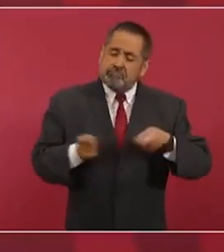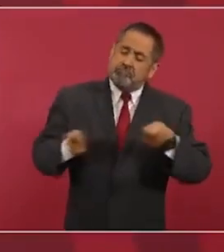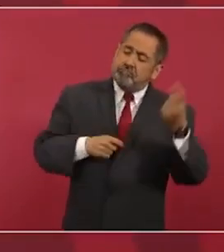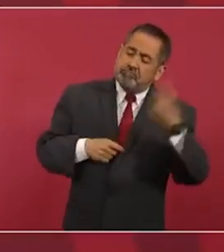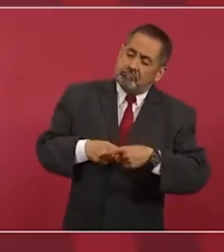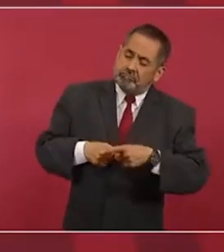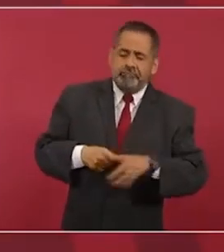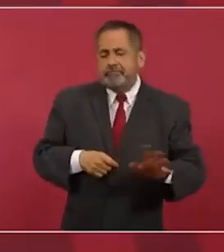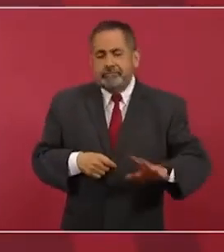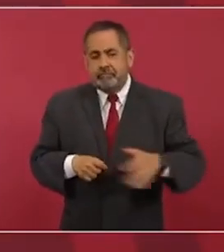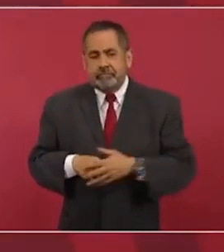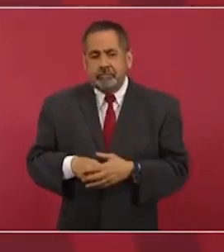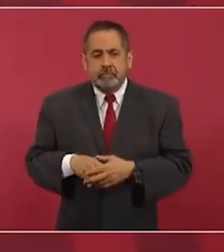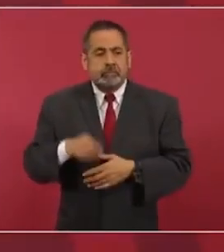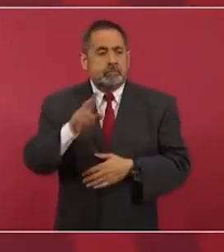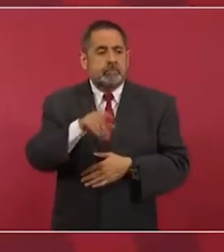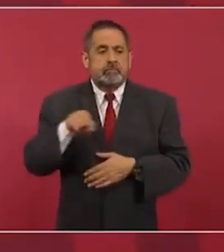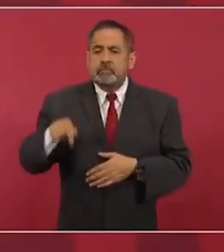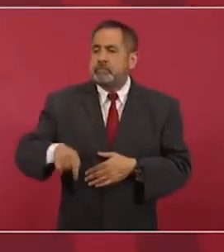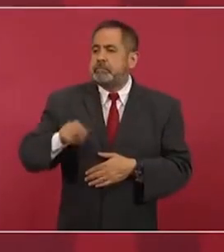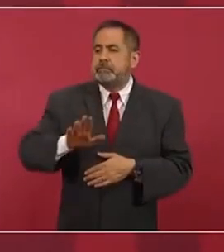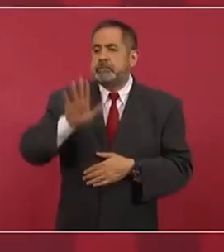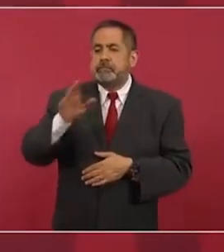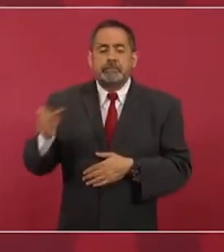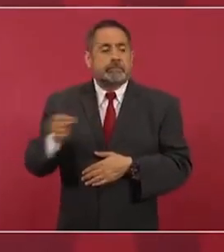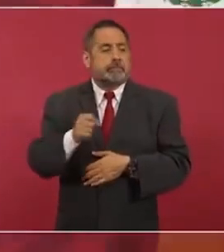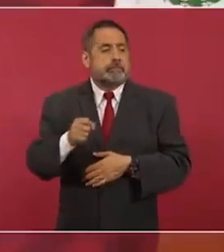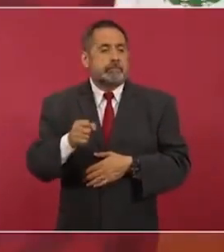o en florero estar nada más aquí de adorno